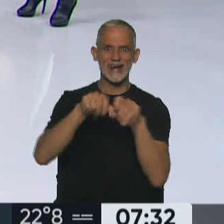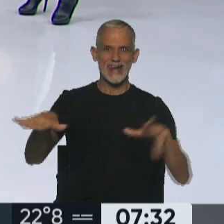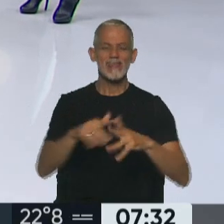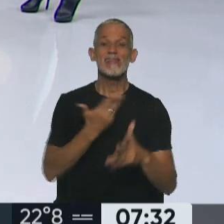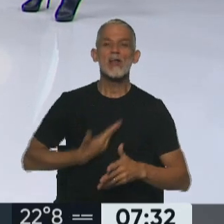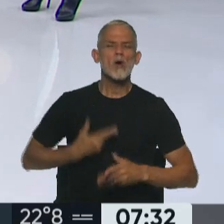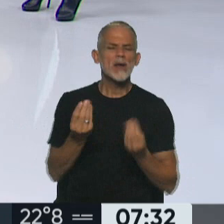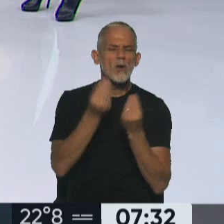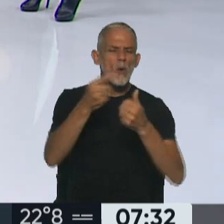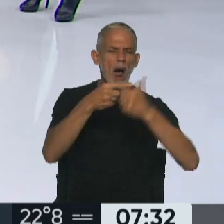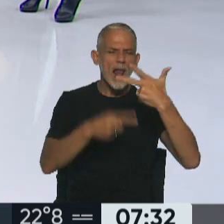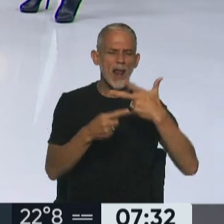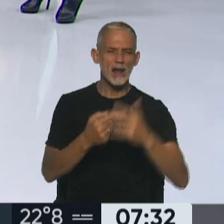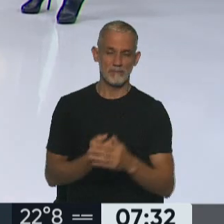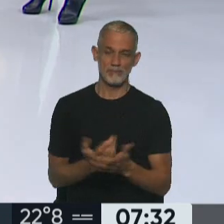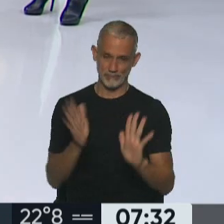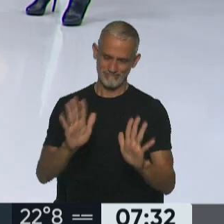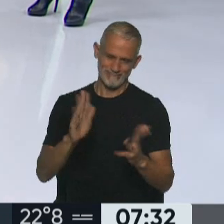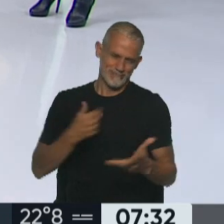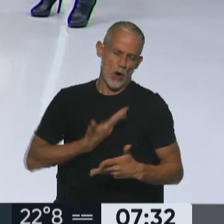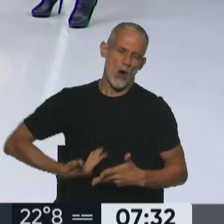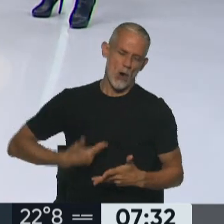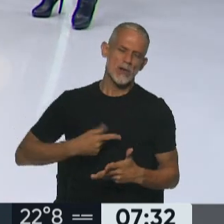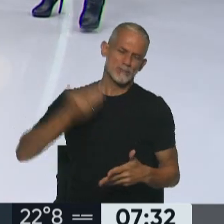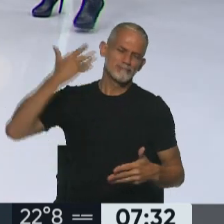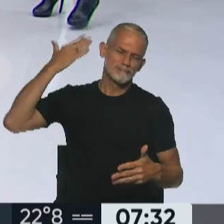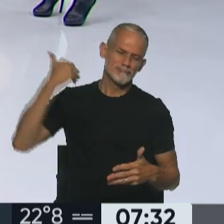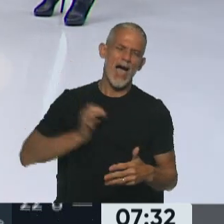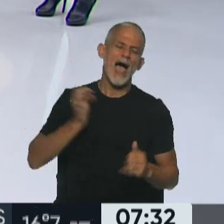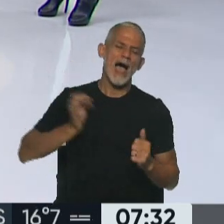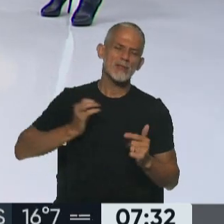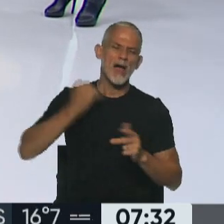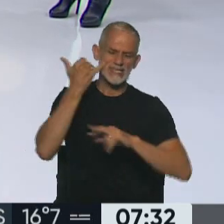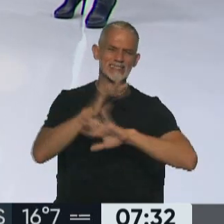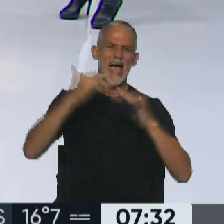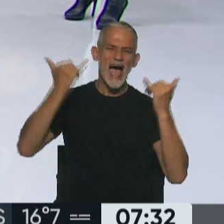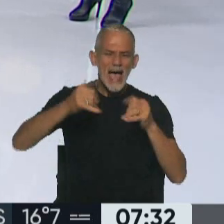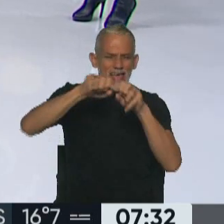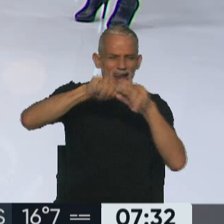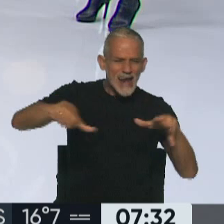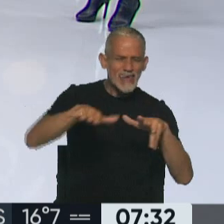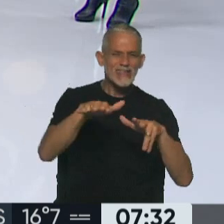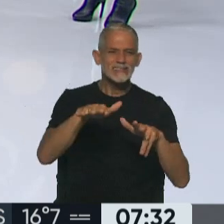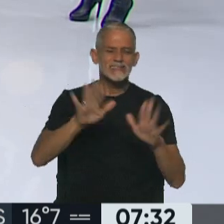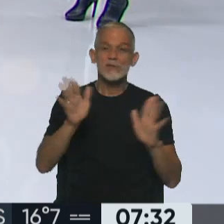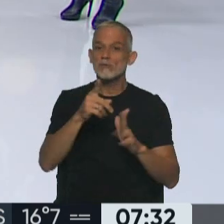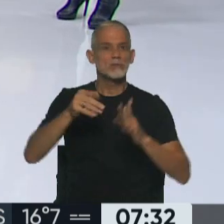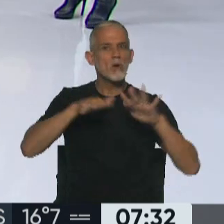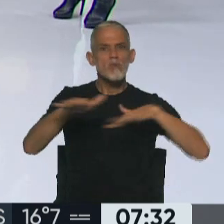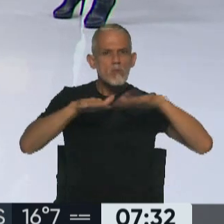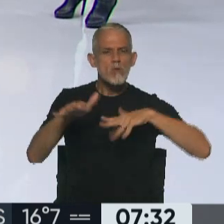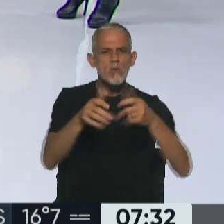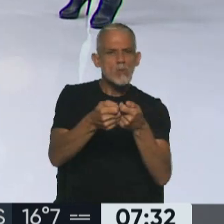gobierno a partir de este momento. Claro, porque todos los gobiernos desde hace ya muchos años tienen redes sociales que se consideran activos